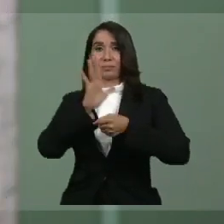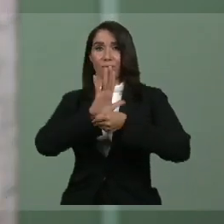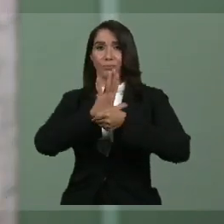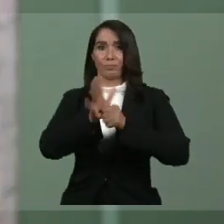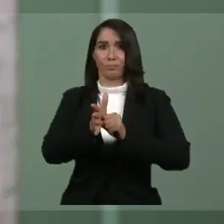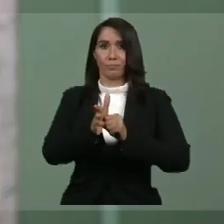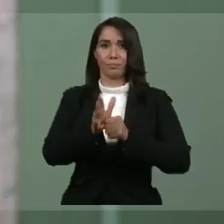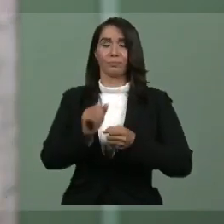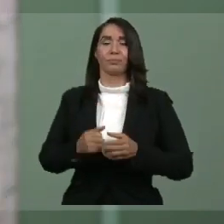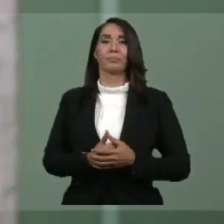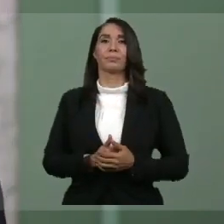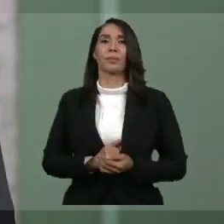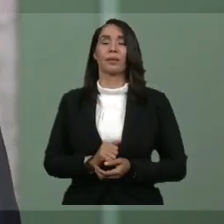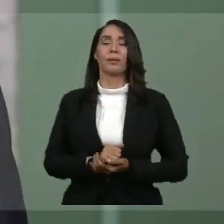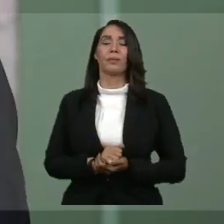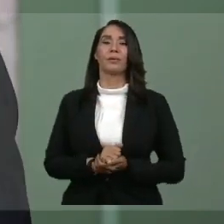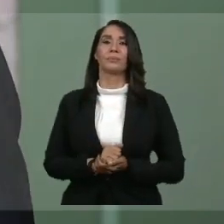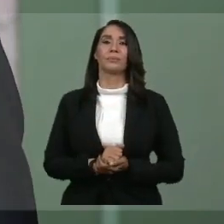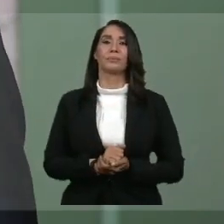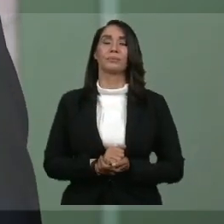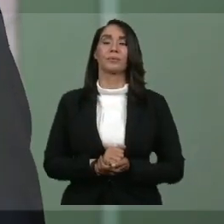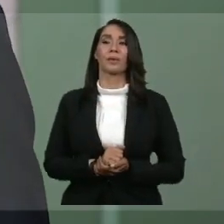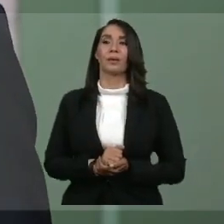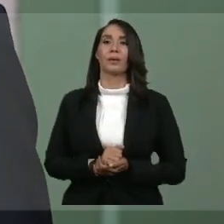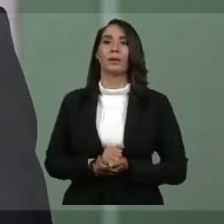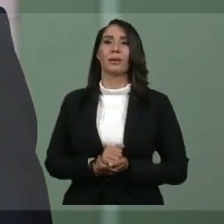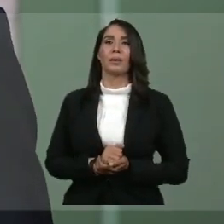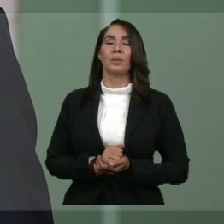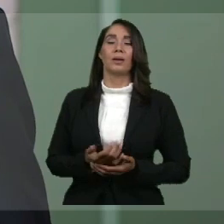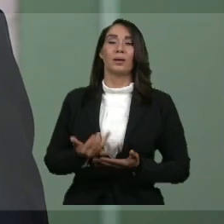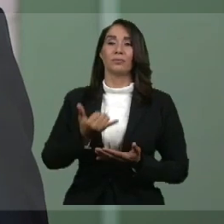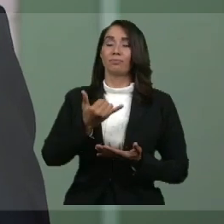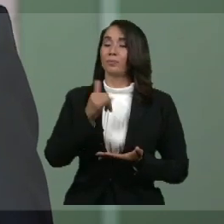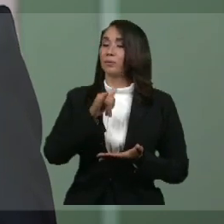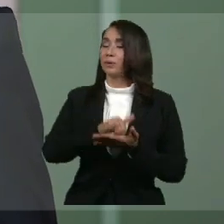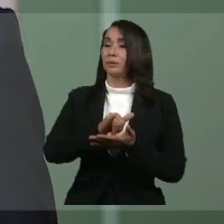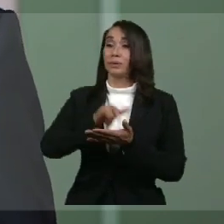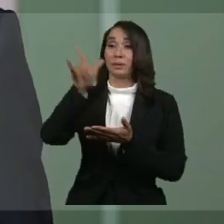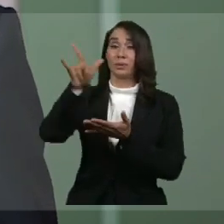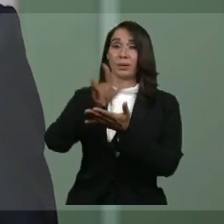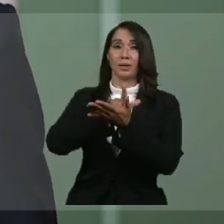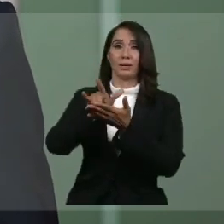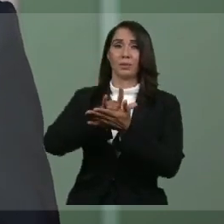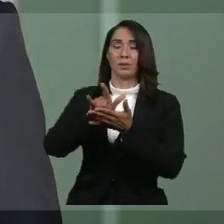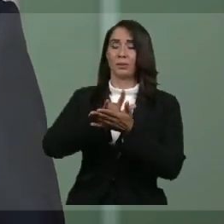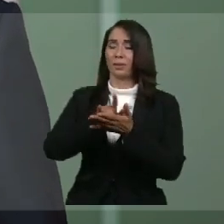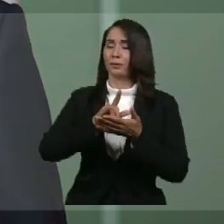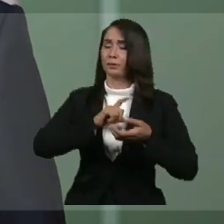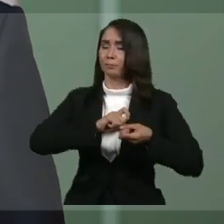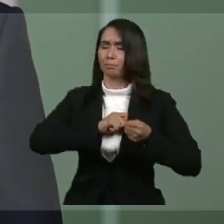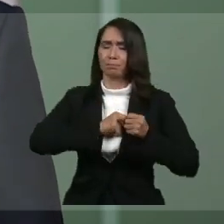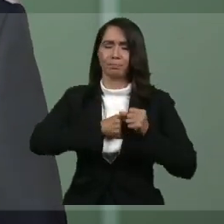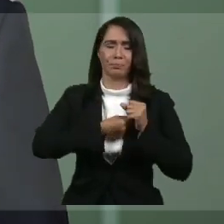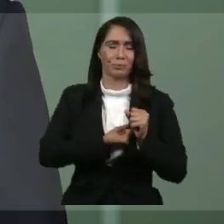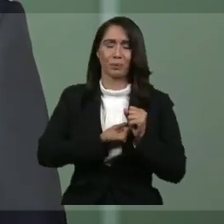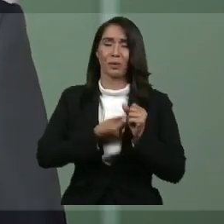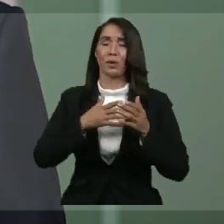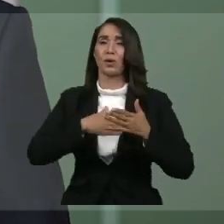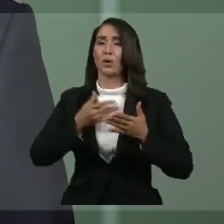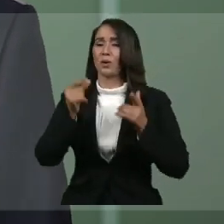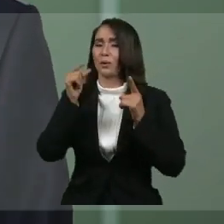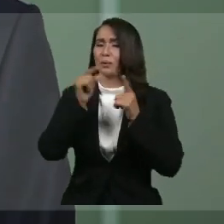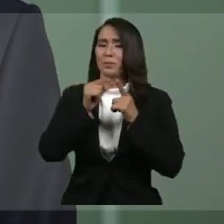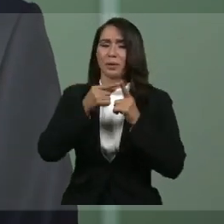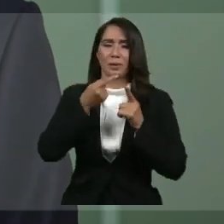coronavirus. Lo que está ocurriendo allí es devastador. No tengo palabras para expresar mis